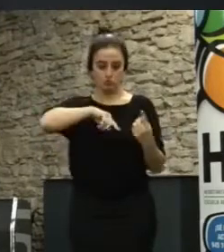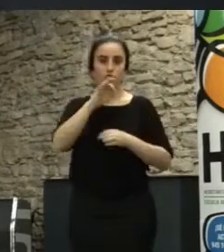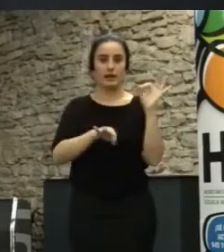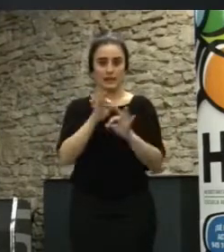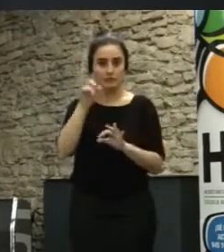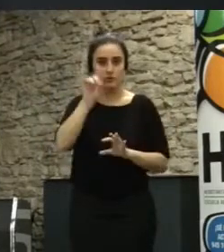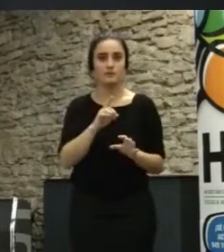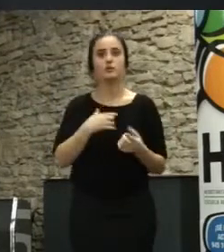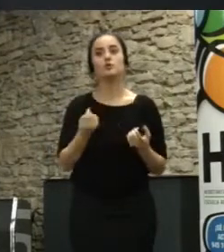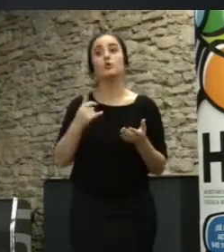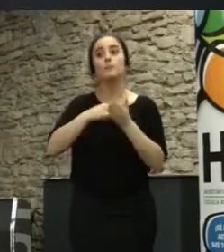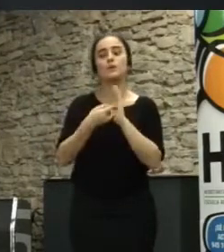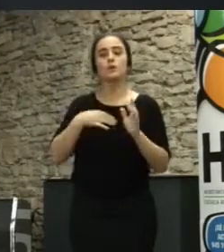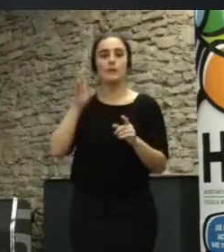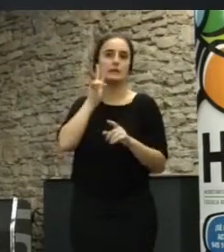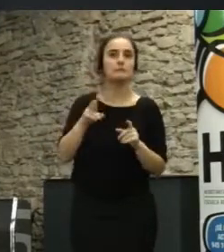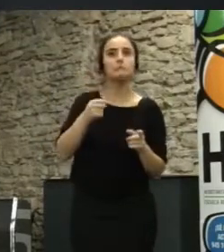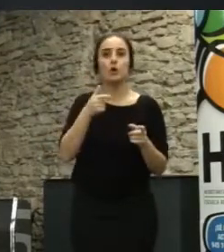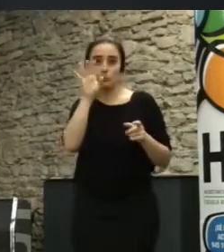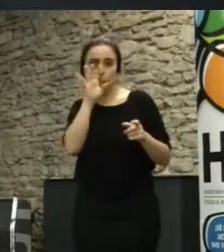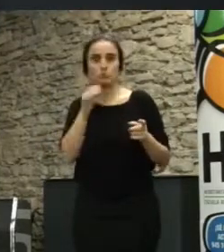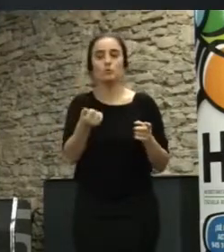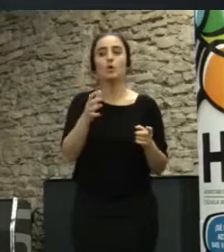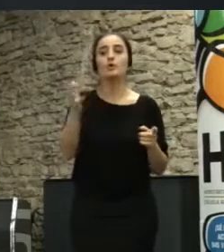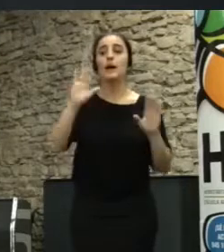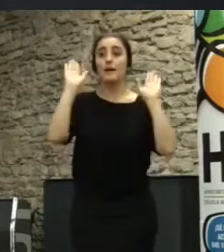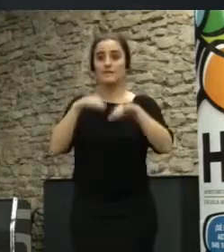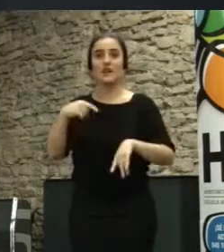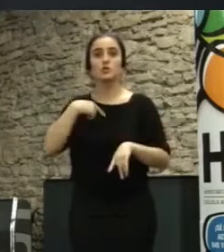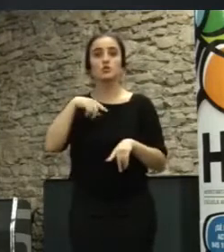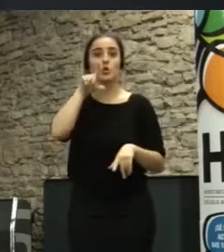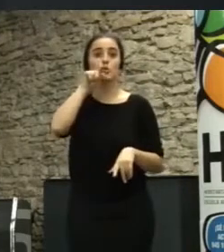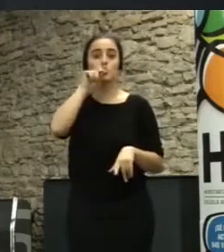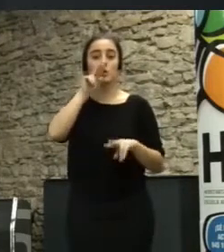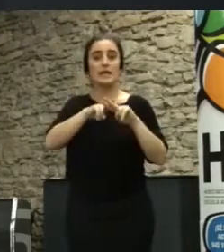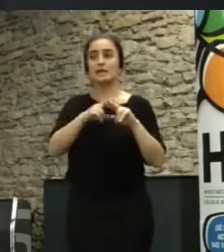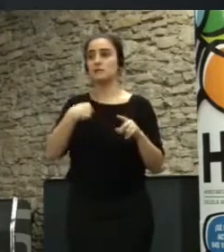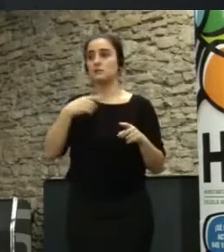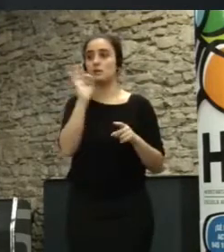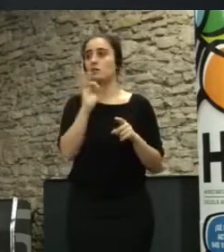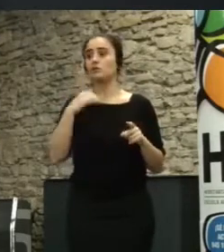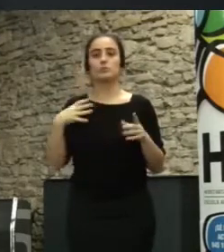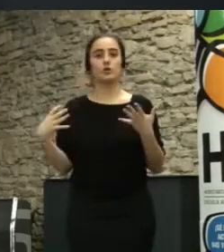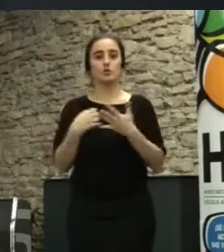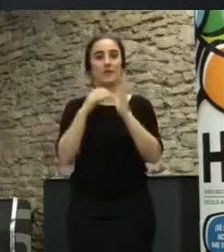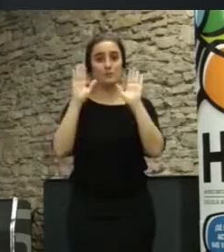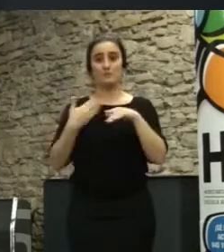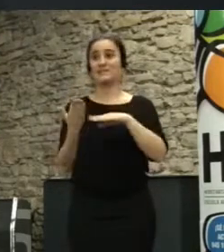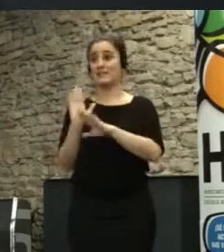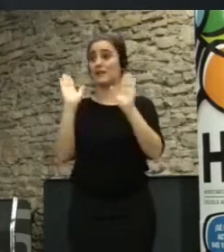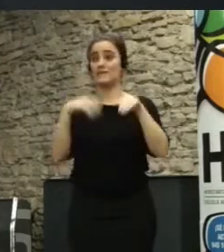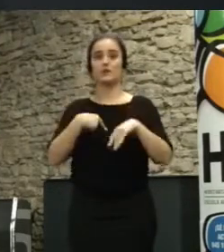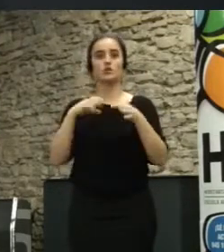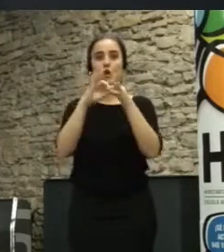proyecto echarle un ojo. Al final de la presentación, luego la voy a tuitear, están todos los links, todas las referencias, algunos artículos,